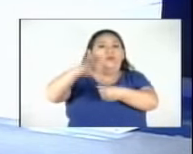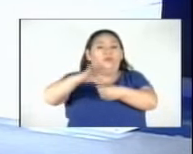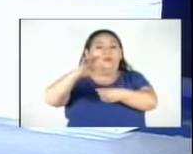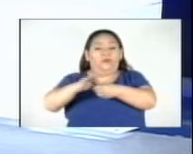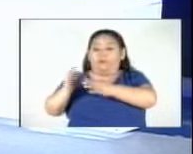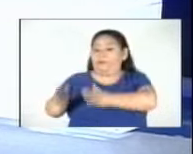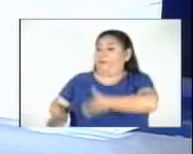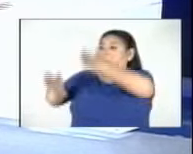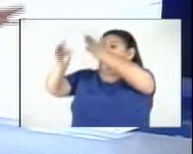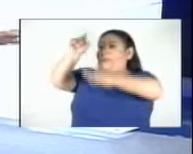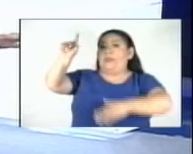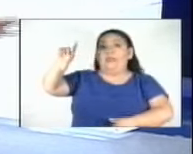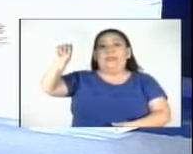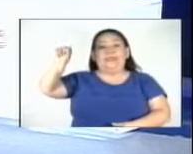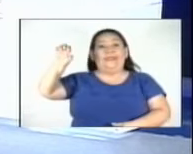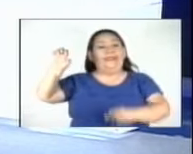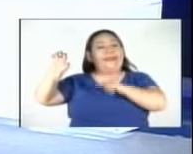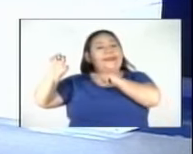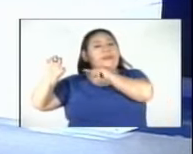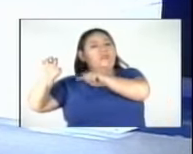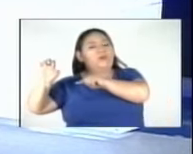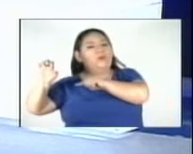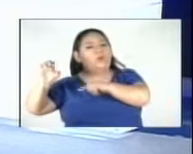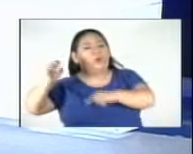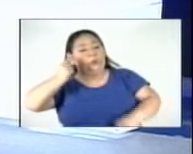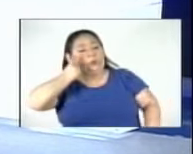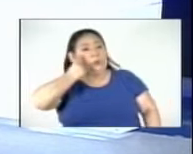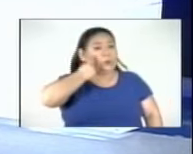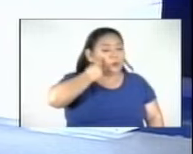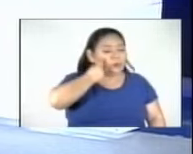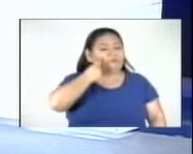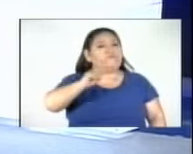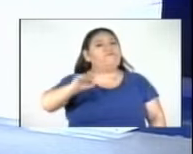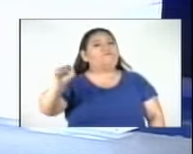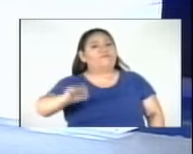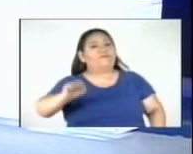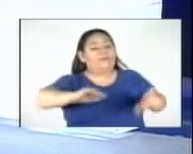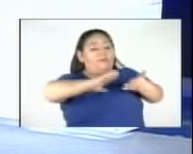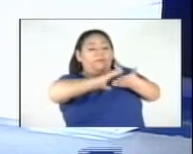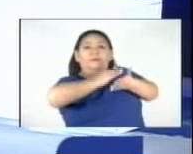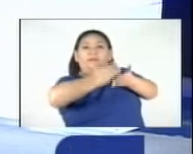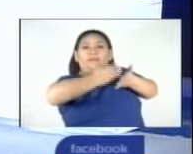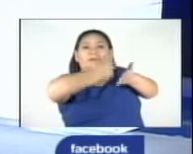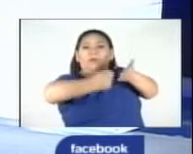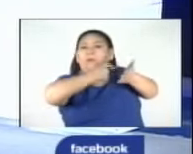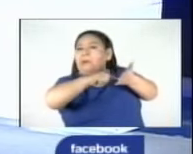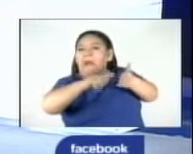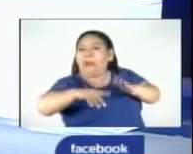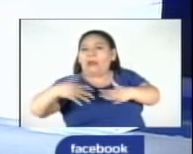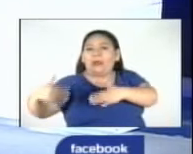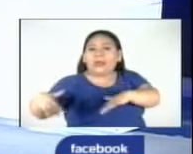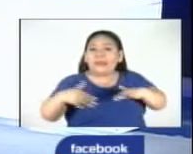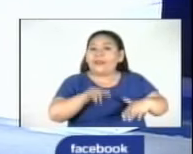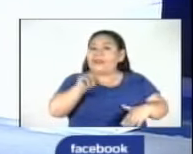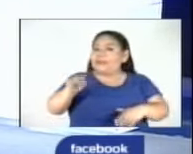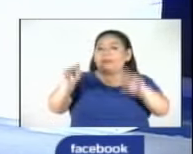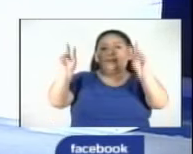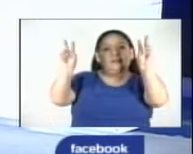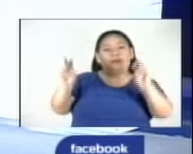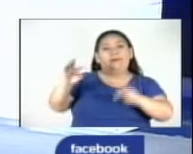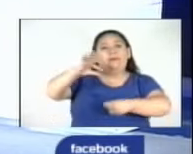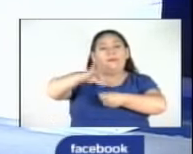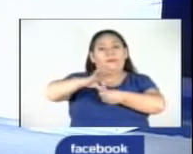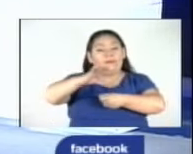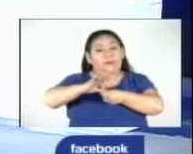Electoral. El Tribunal tiene que velar porque se cumpla el calendario de las actividades relacionadas a los